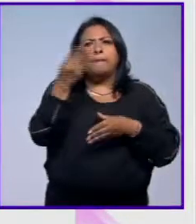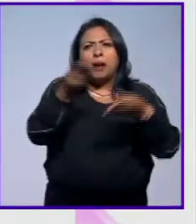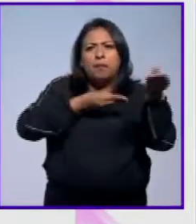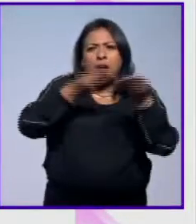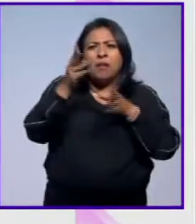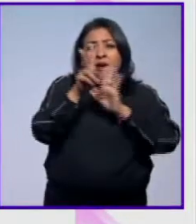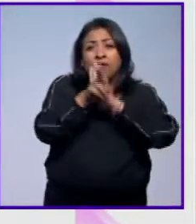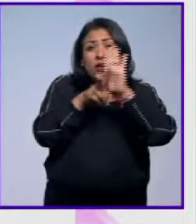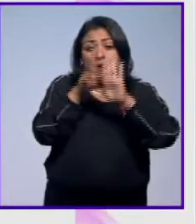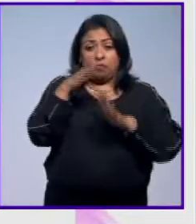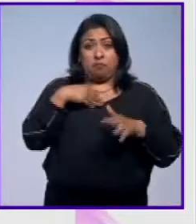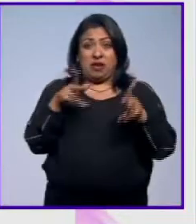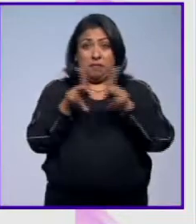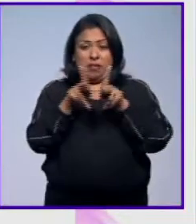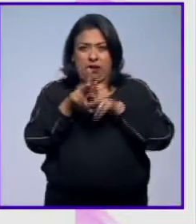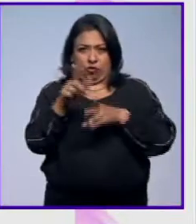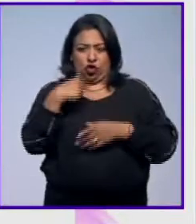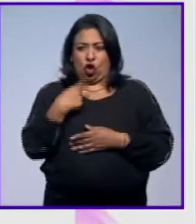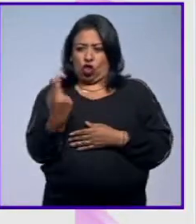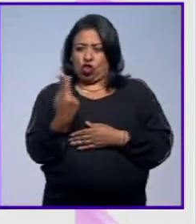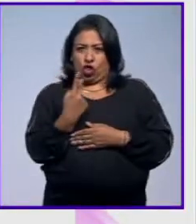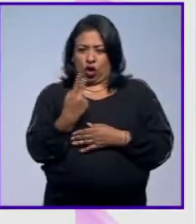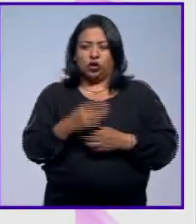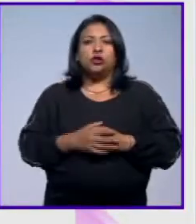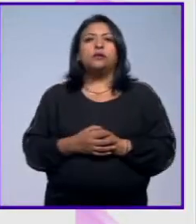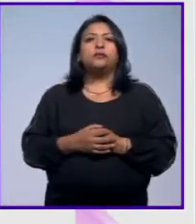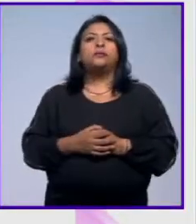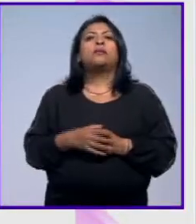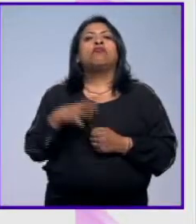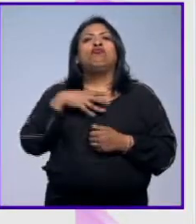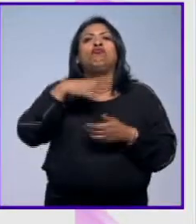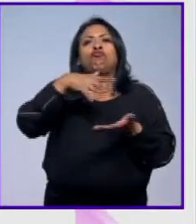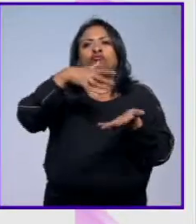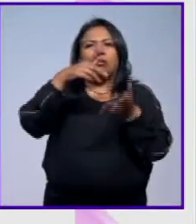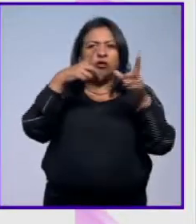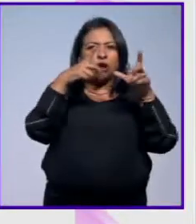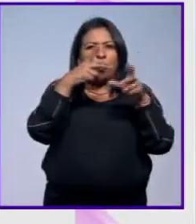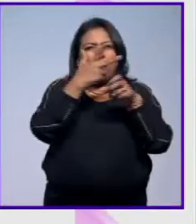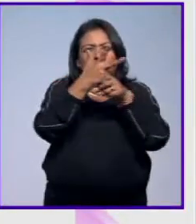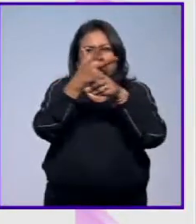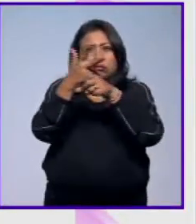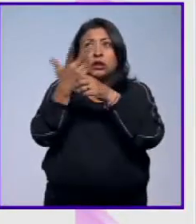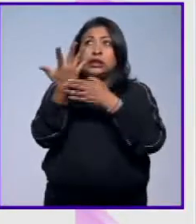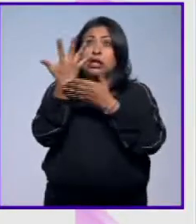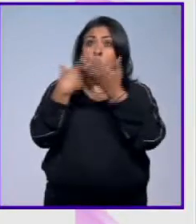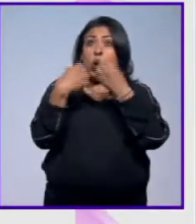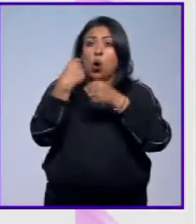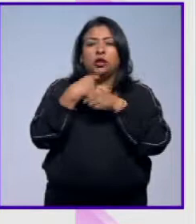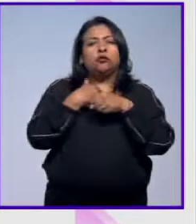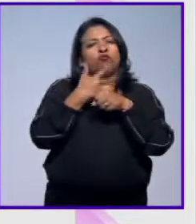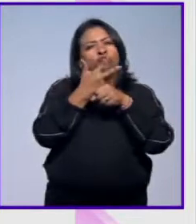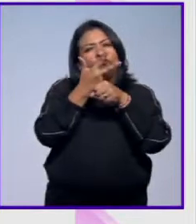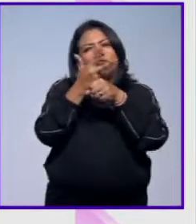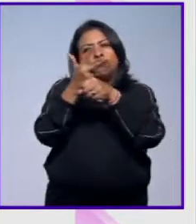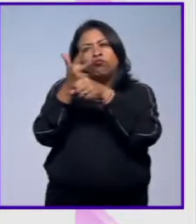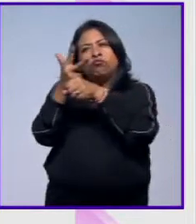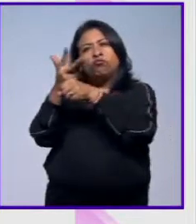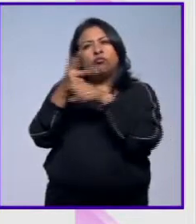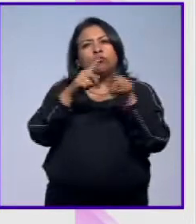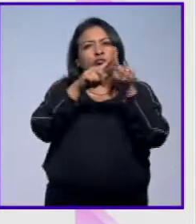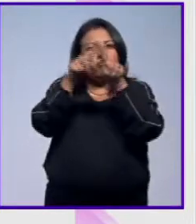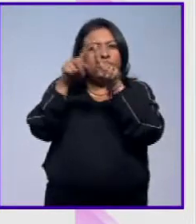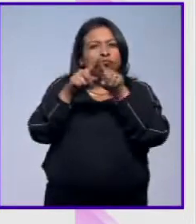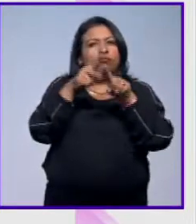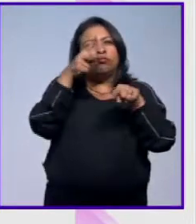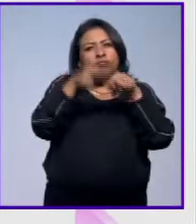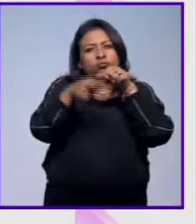de hecho, mi primo y yo hemos estado recolectando hace más de cinco años. Y pues